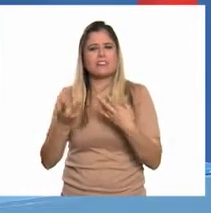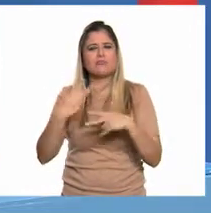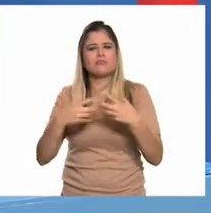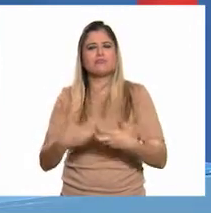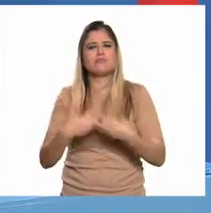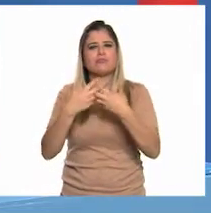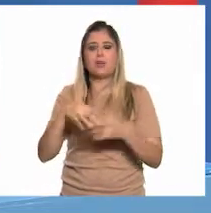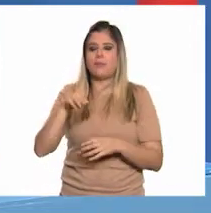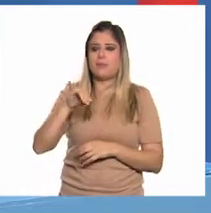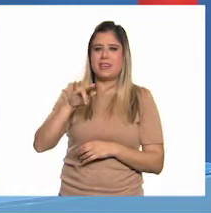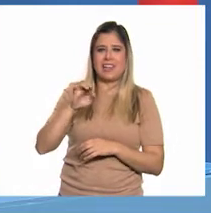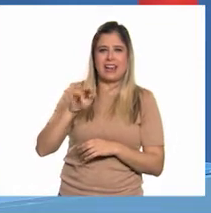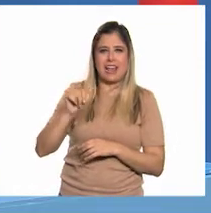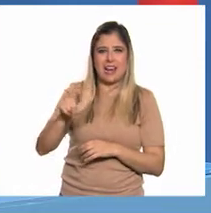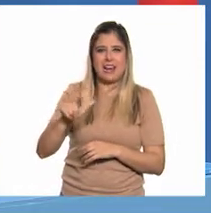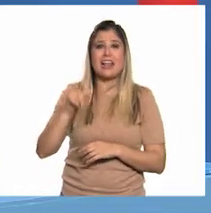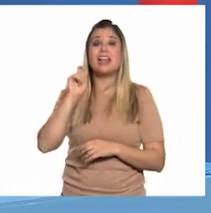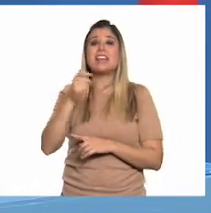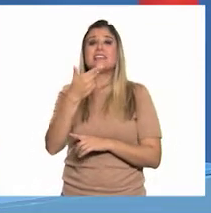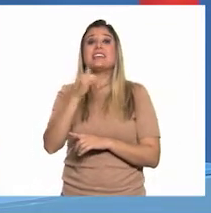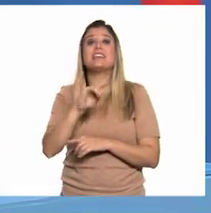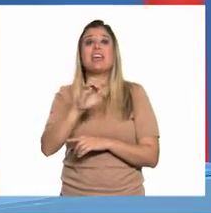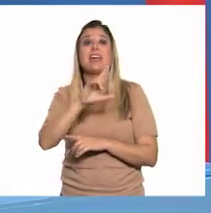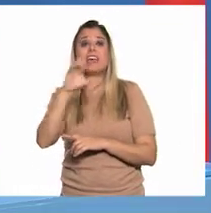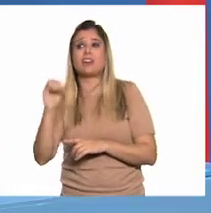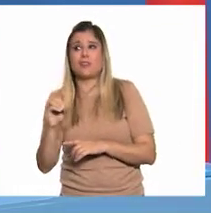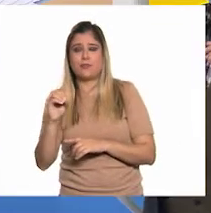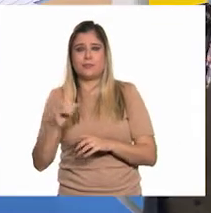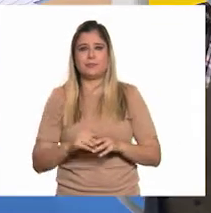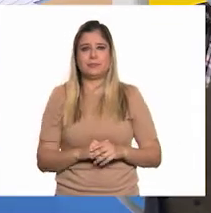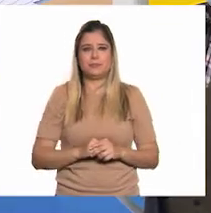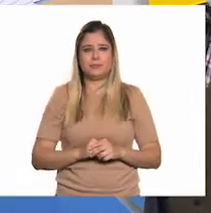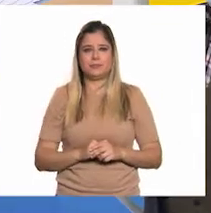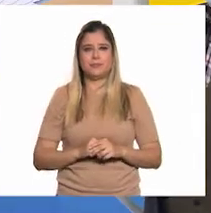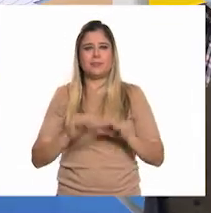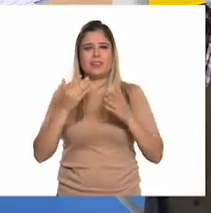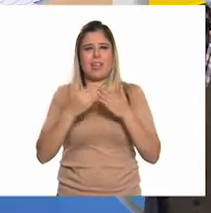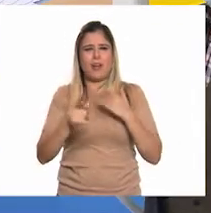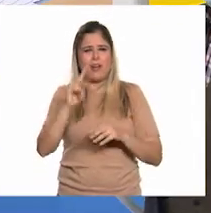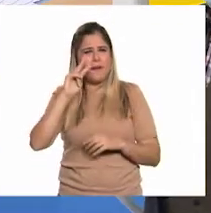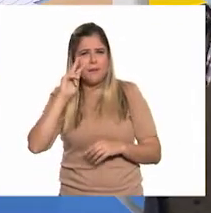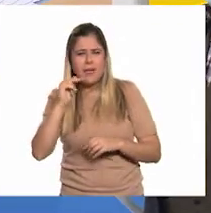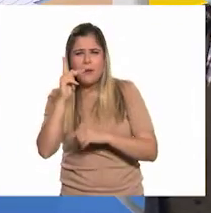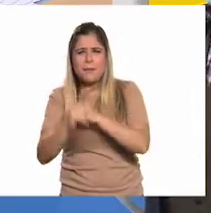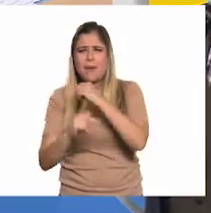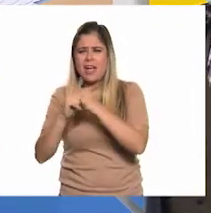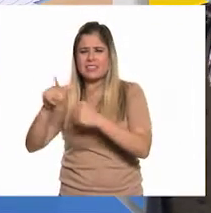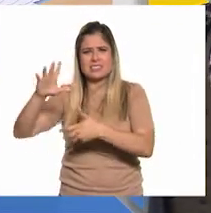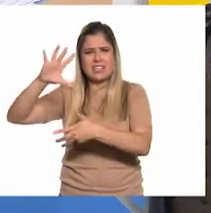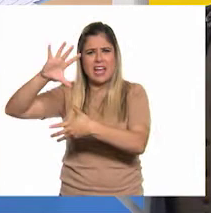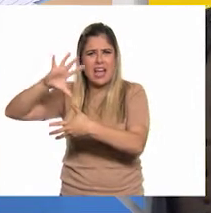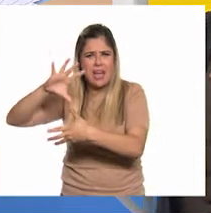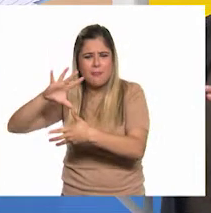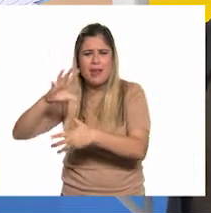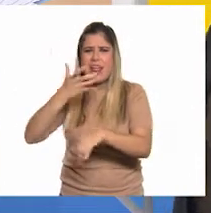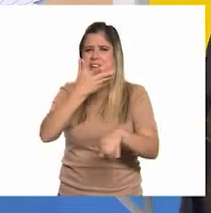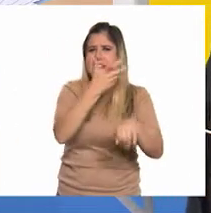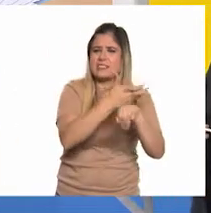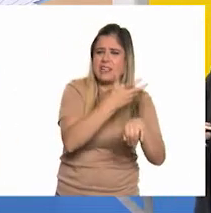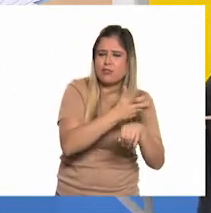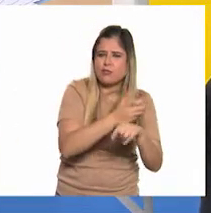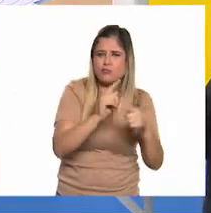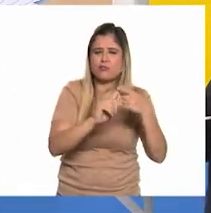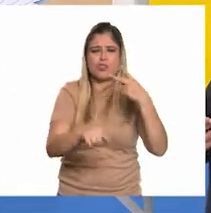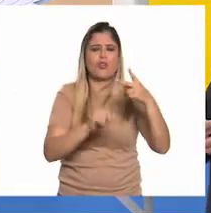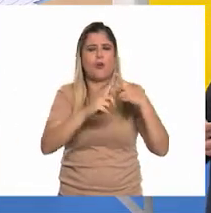mineral de hierro. A ver... Observen que países de América, como Estados Unidos,